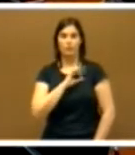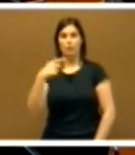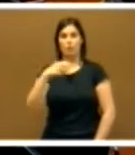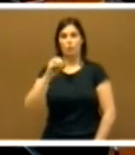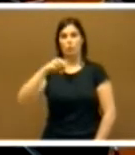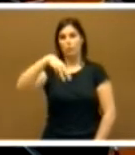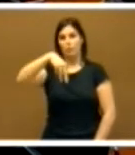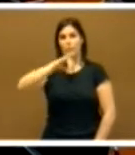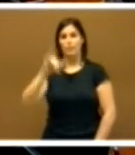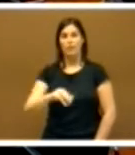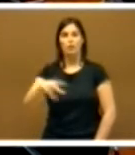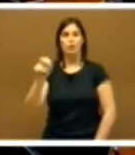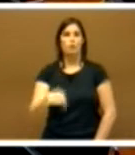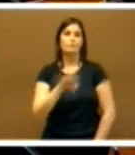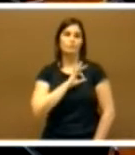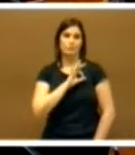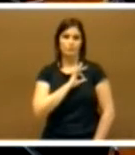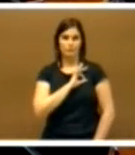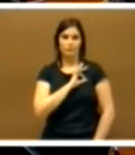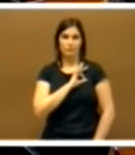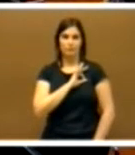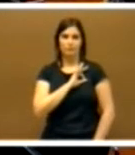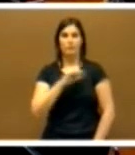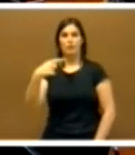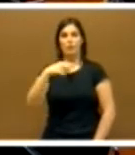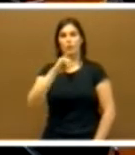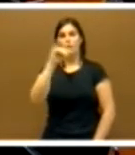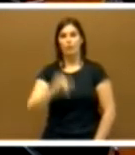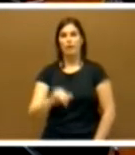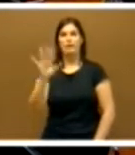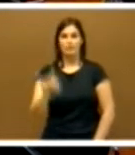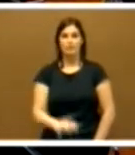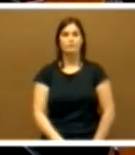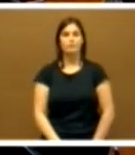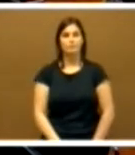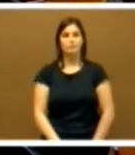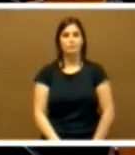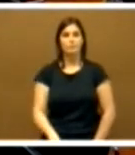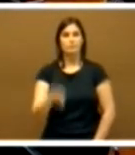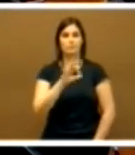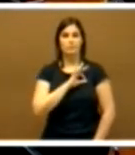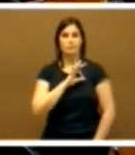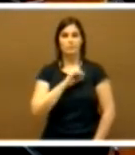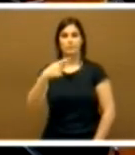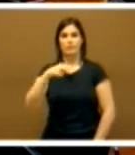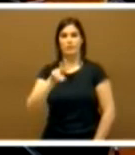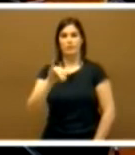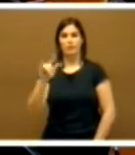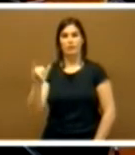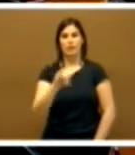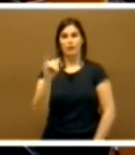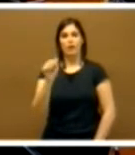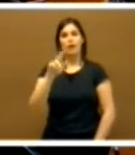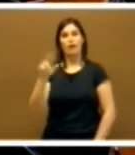Doña Concepción González Gutiérrez Doña Emilia Emilia Guijarro Gonzalo